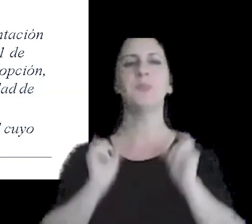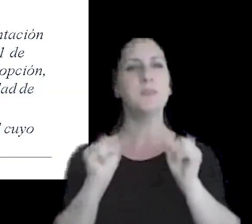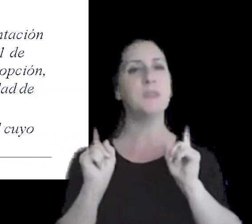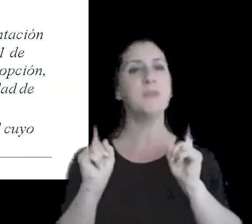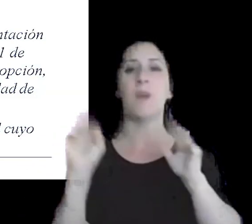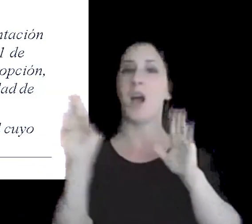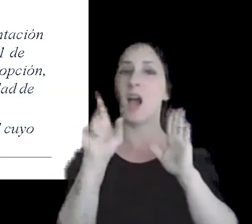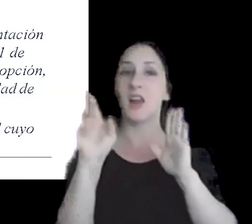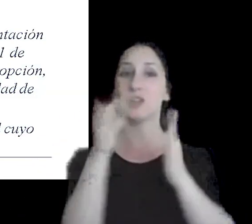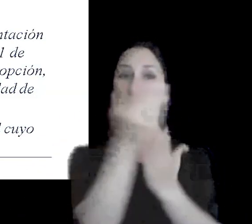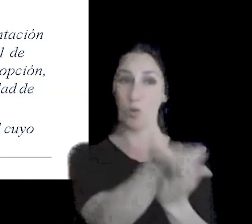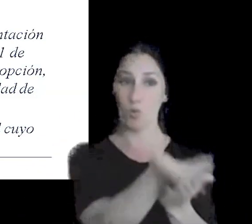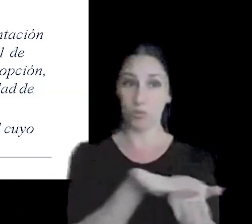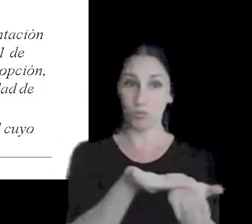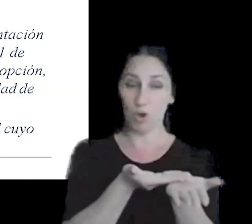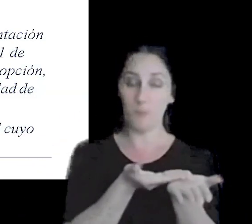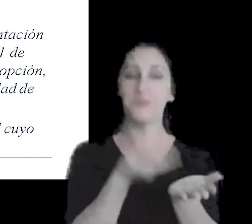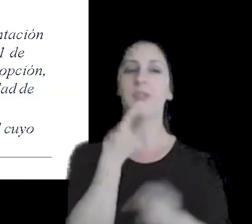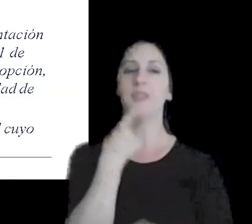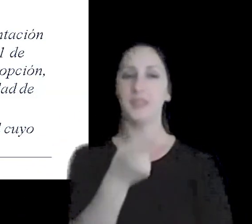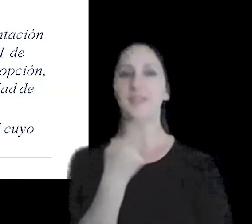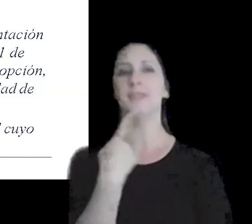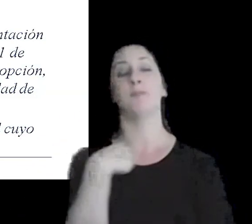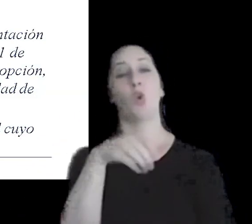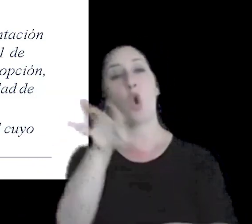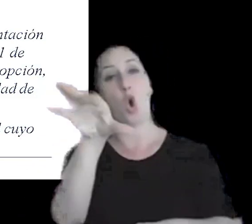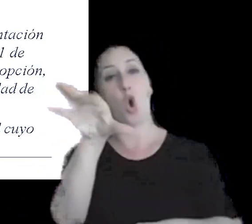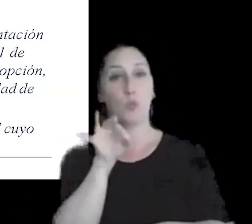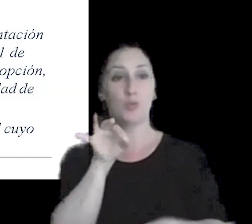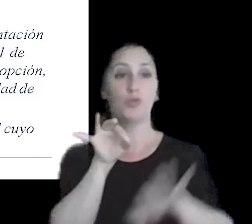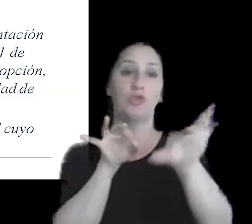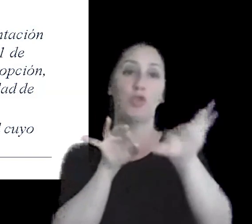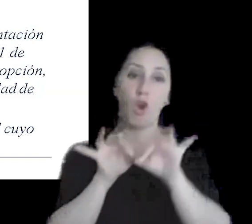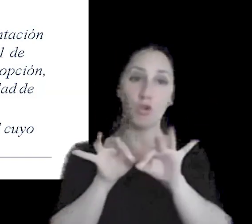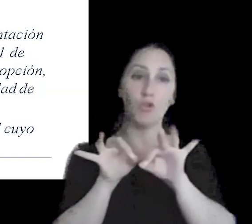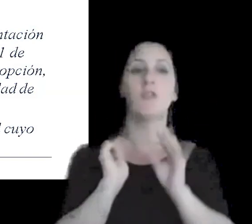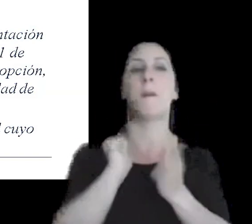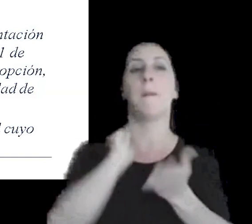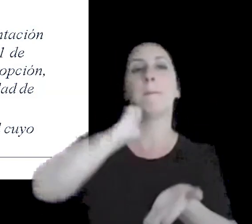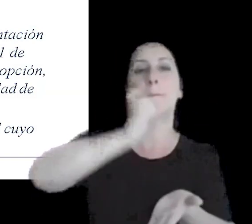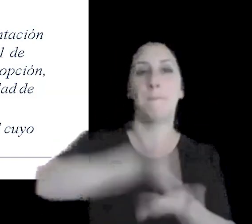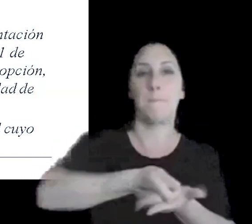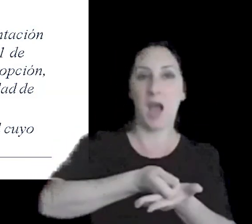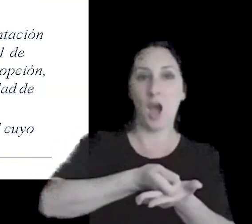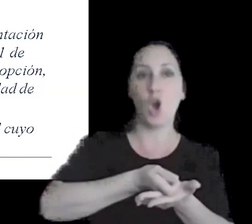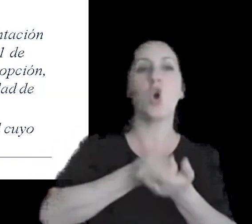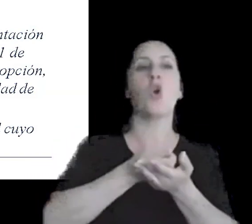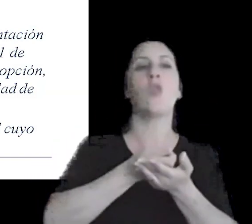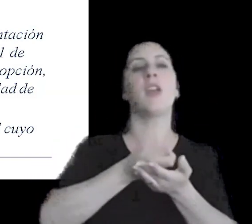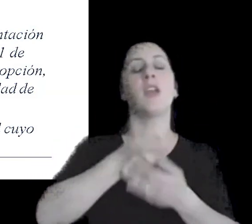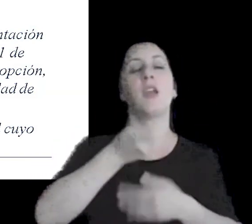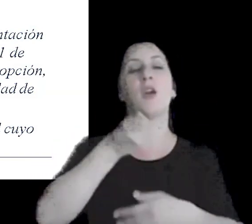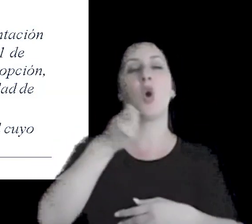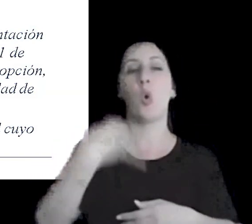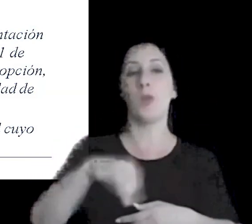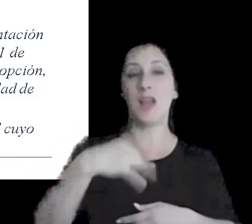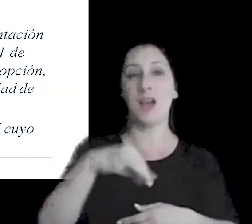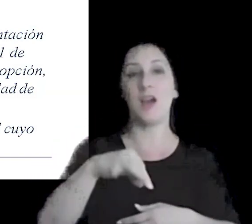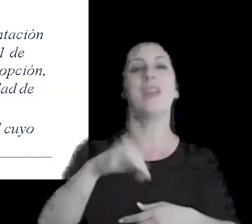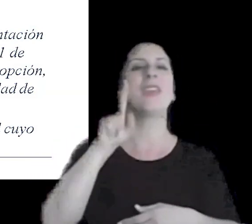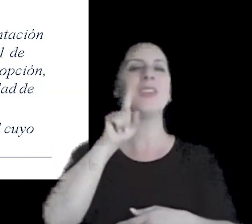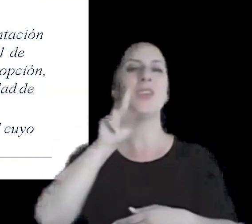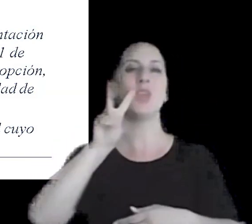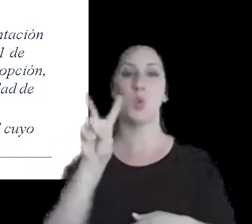dispone que esta opción de diferir el pago de las obligaciones de impuesto al valor